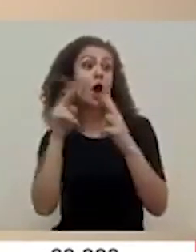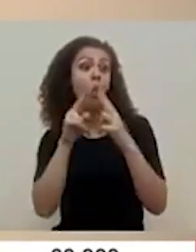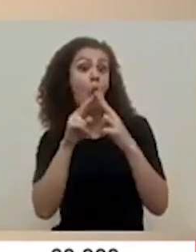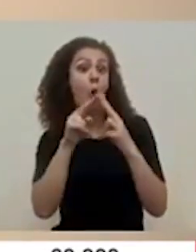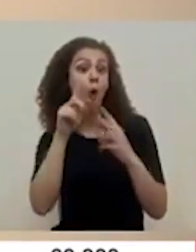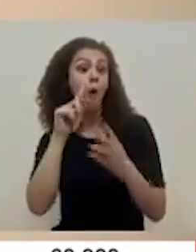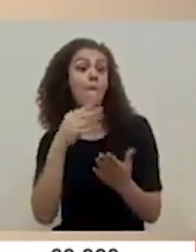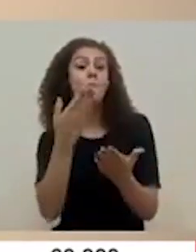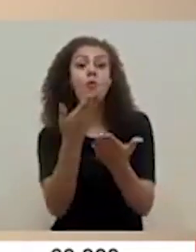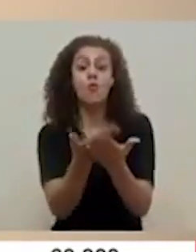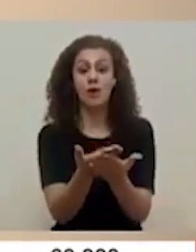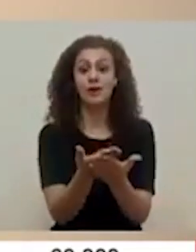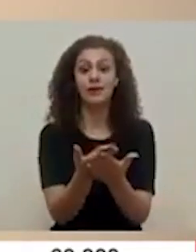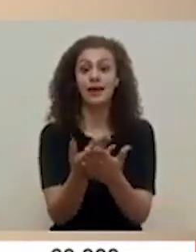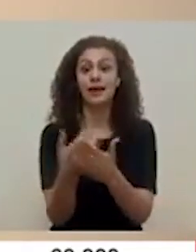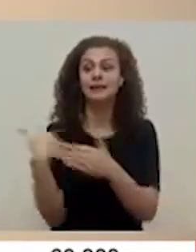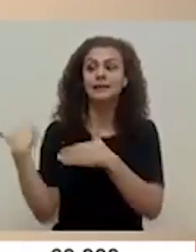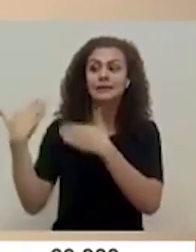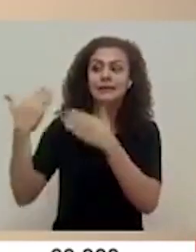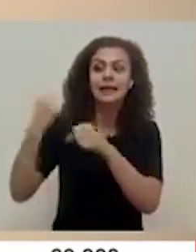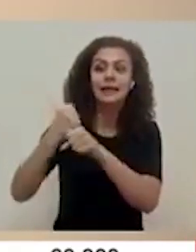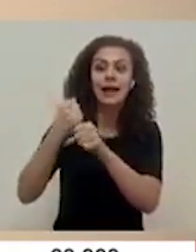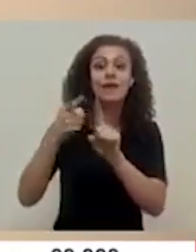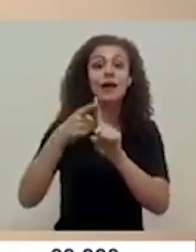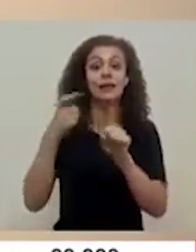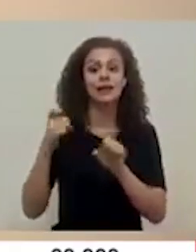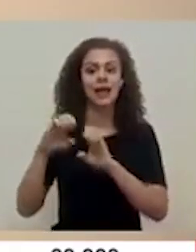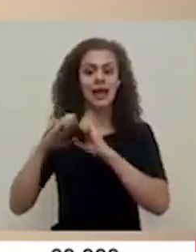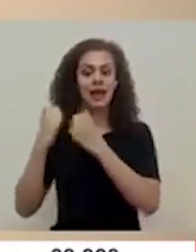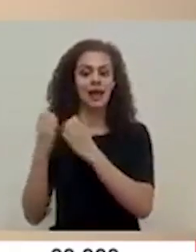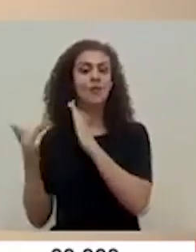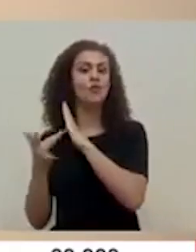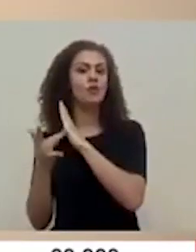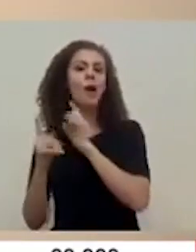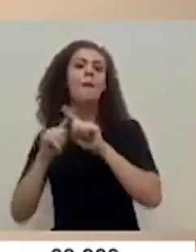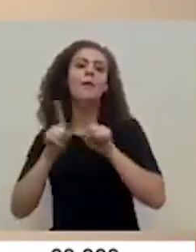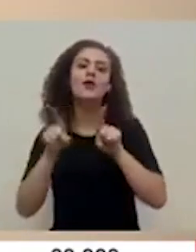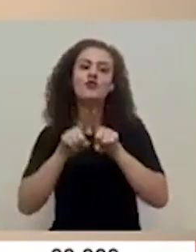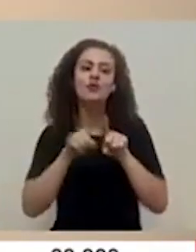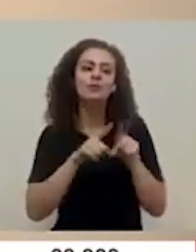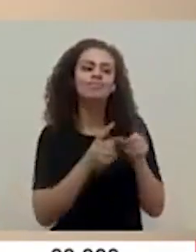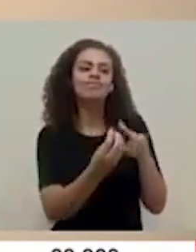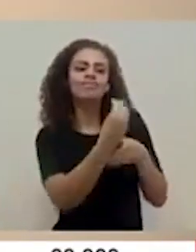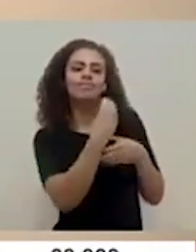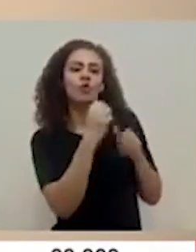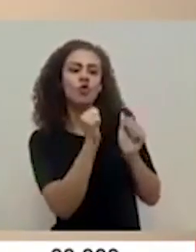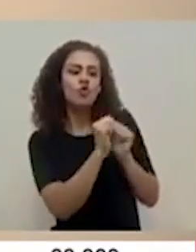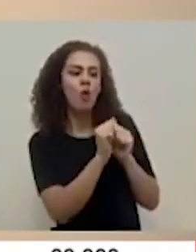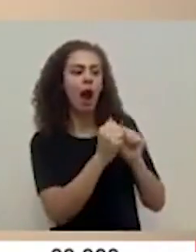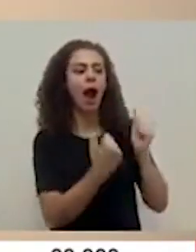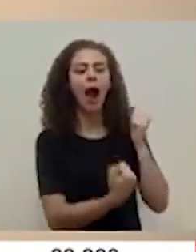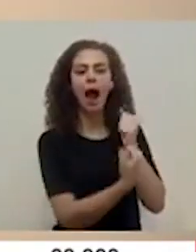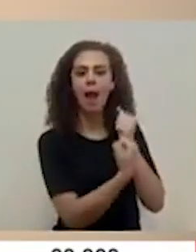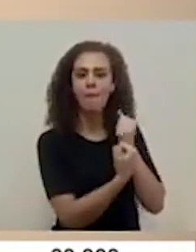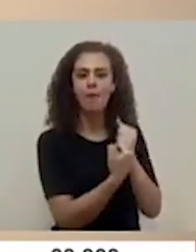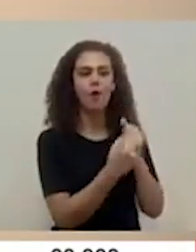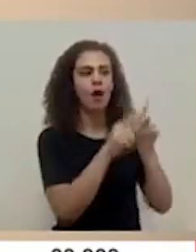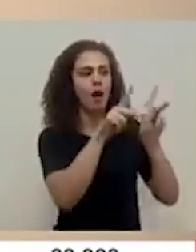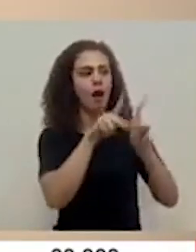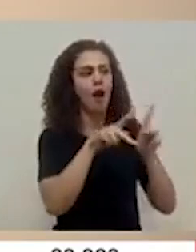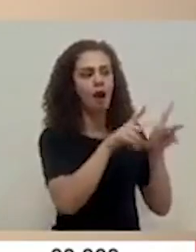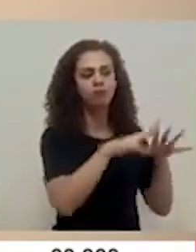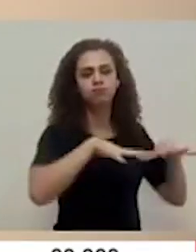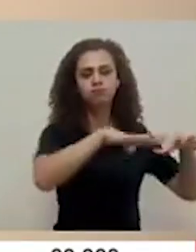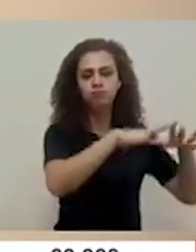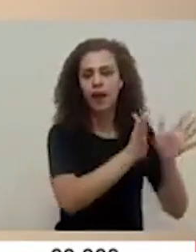la propuesta que se ha venido trabajando desde el equipo técnico pero también nutrida con lo que ha sido los aportes de la ciudadanía en